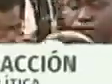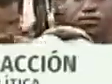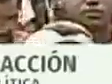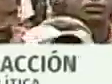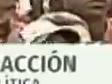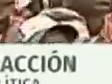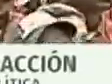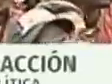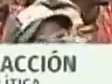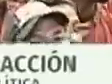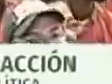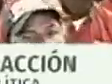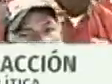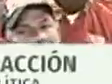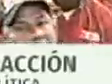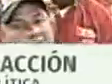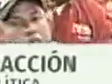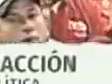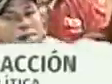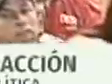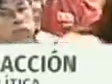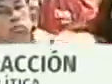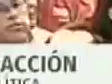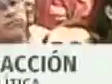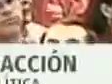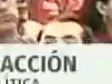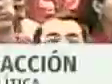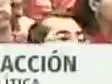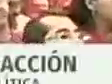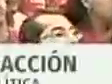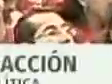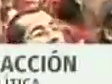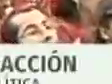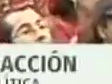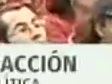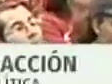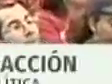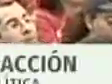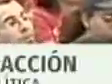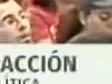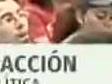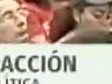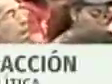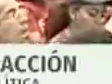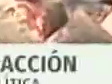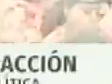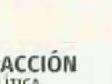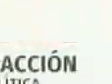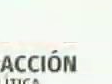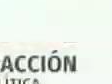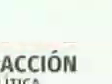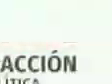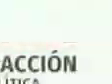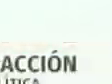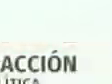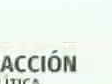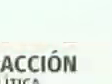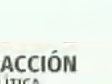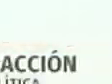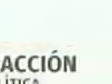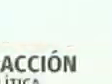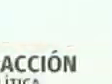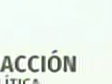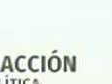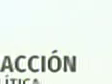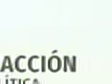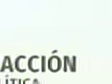del presunto! ¡no es la juventud del presunto! bueno la juventud del partido que se involucre en todas